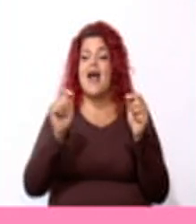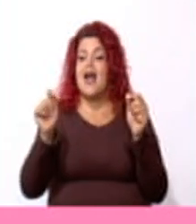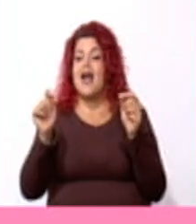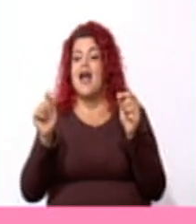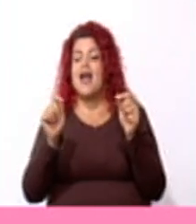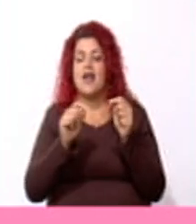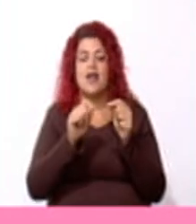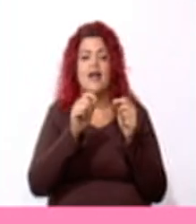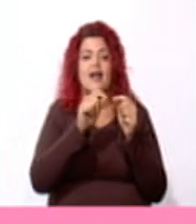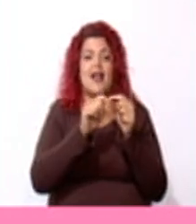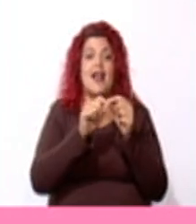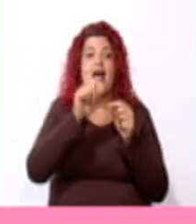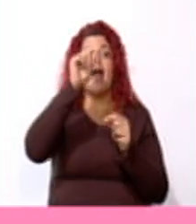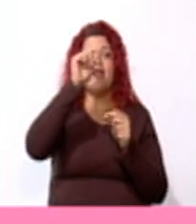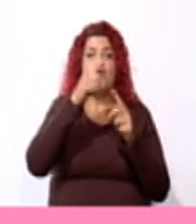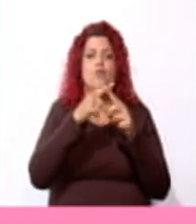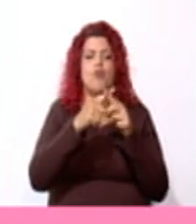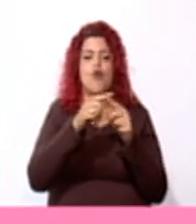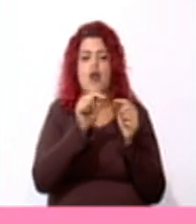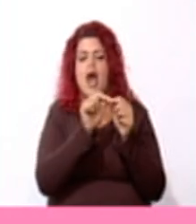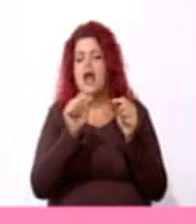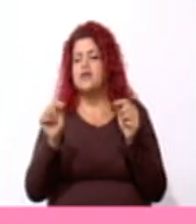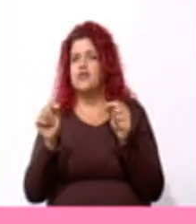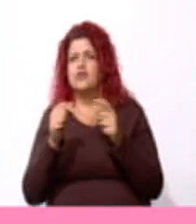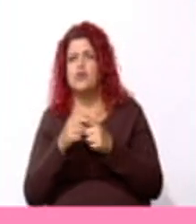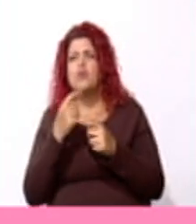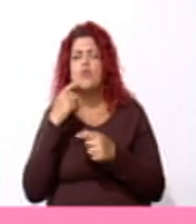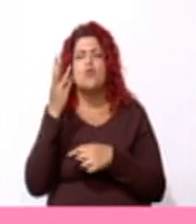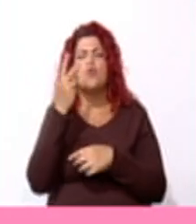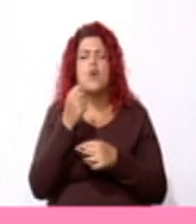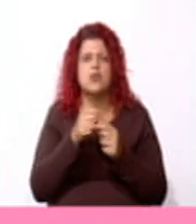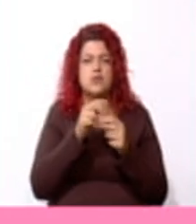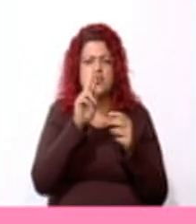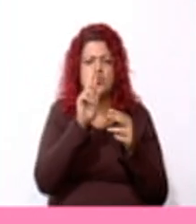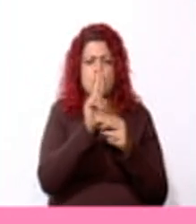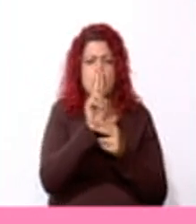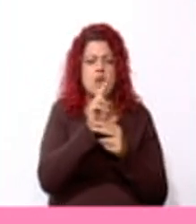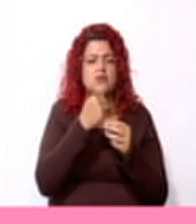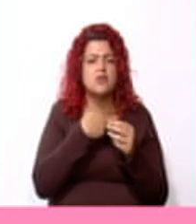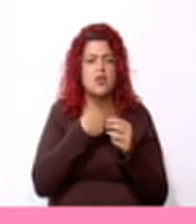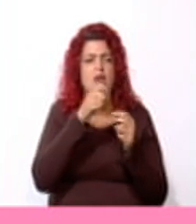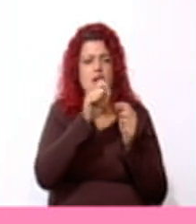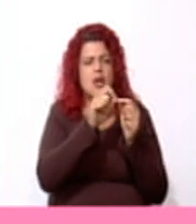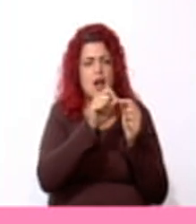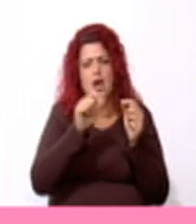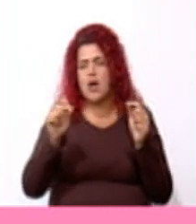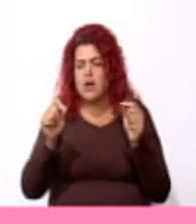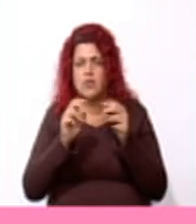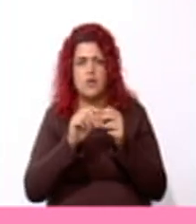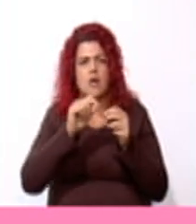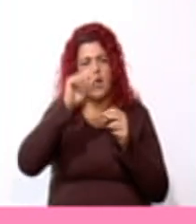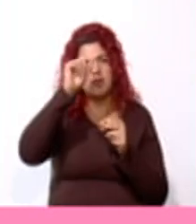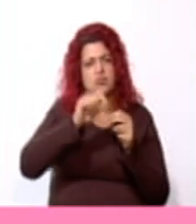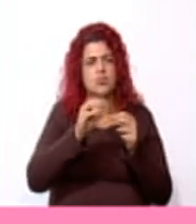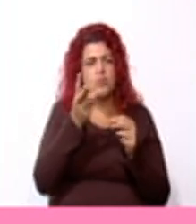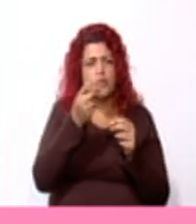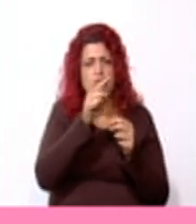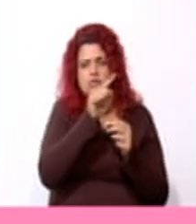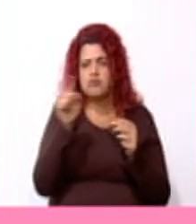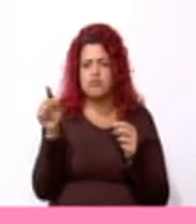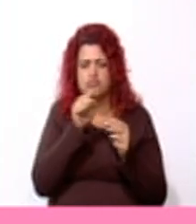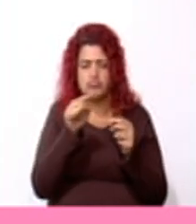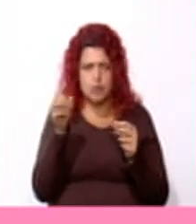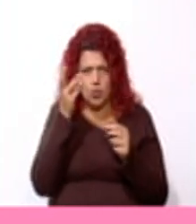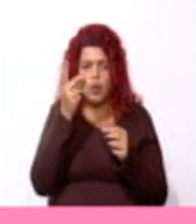cuántas unidades tiene el largo y cuántas unidades tiene el ancho del rectángulo. ¿Lo tienen?